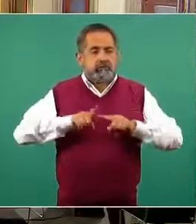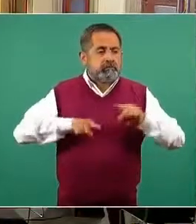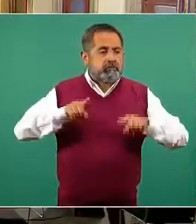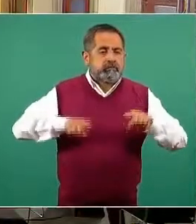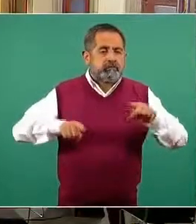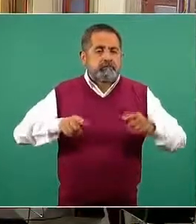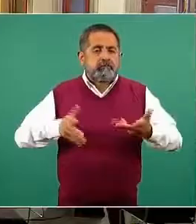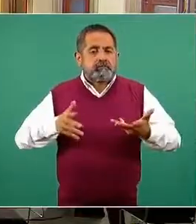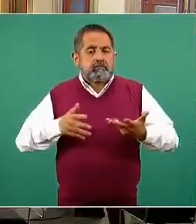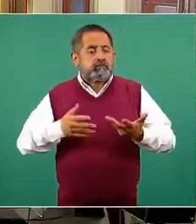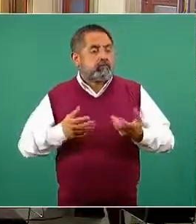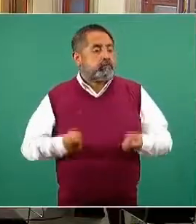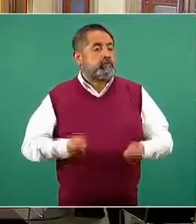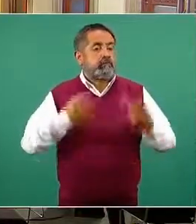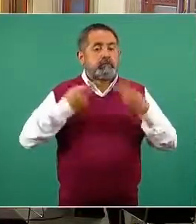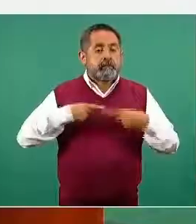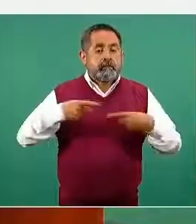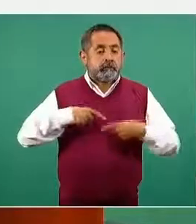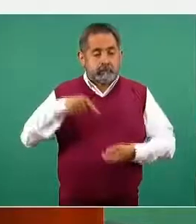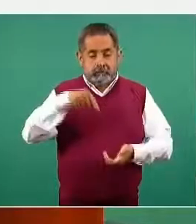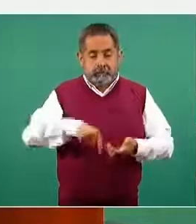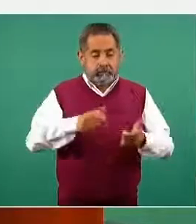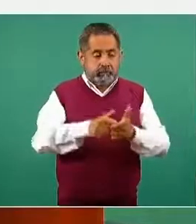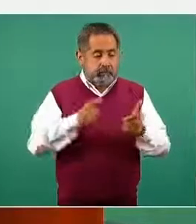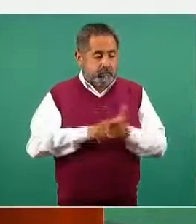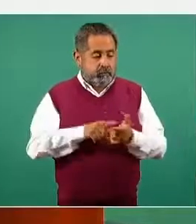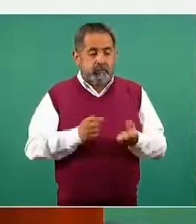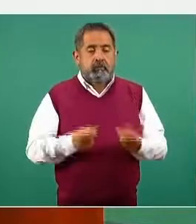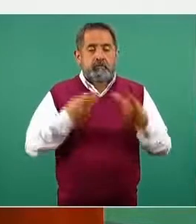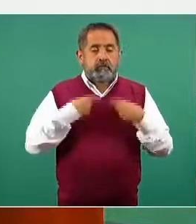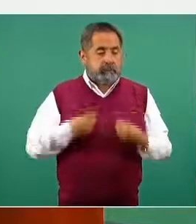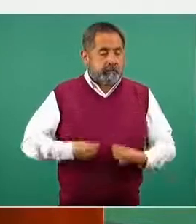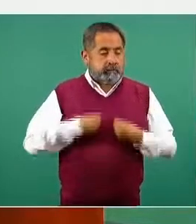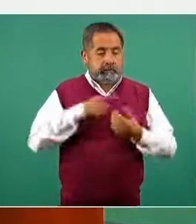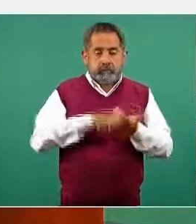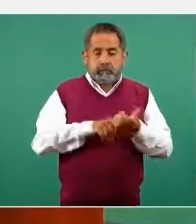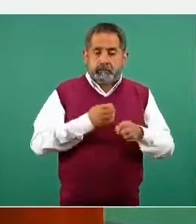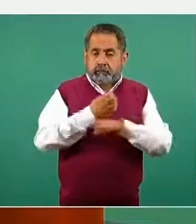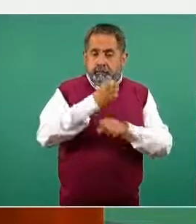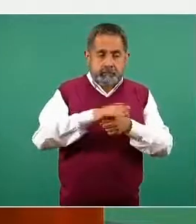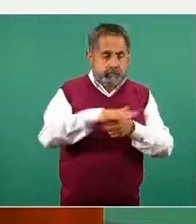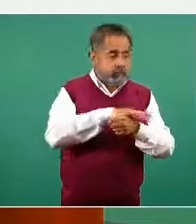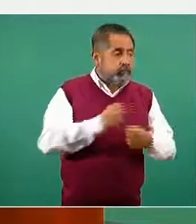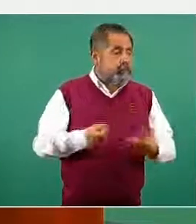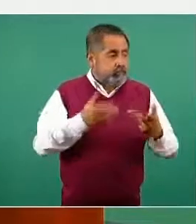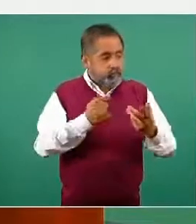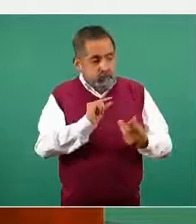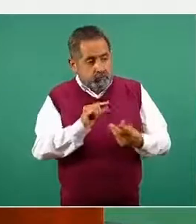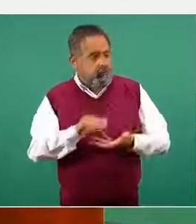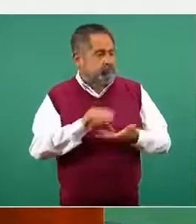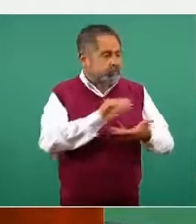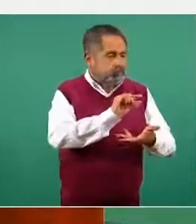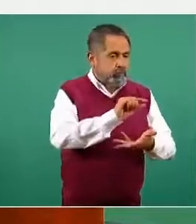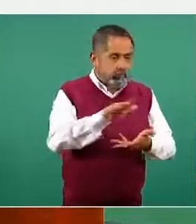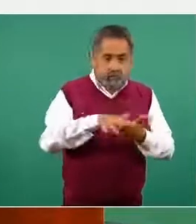de acuerdo a la cantidad de personas de este grupo de edad que vivan en cada uno de los estados de la República.